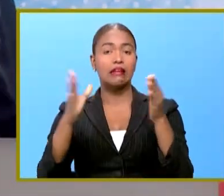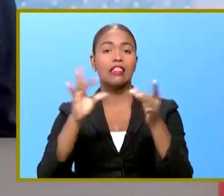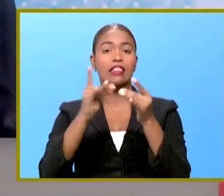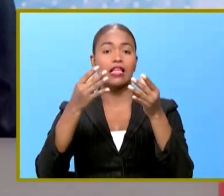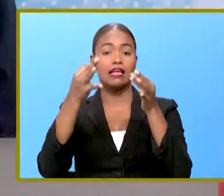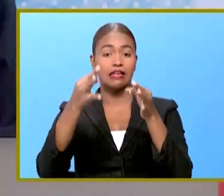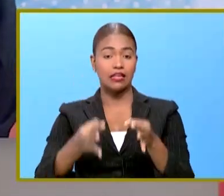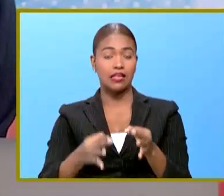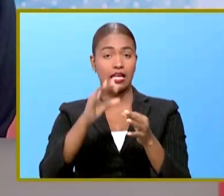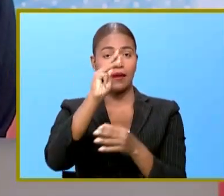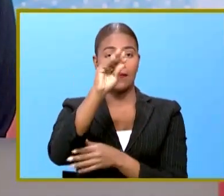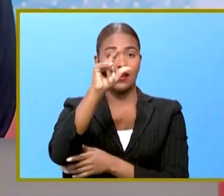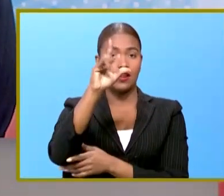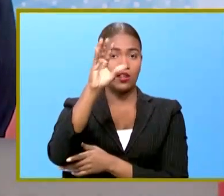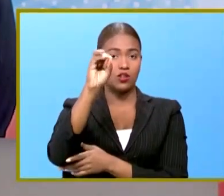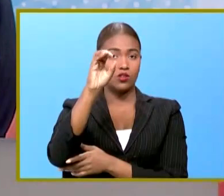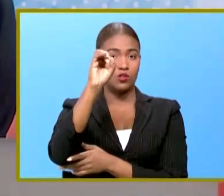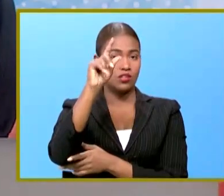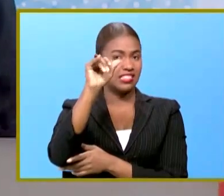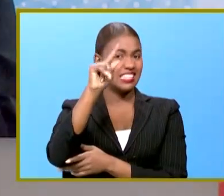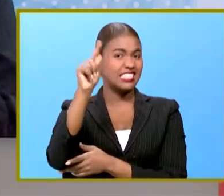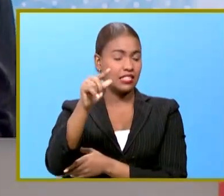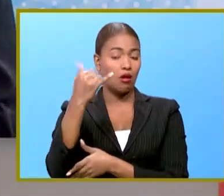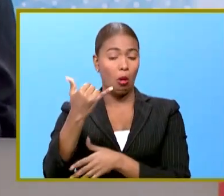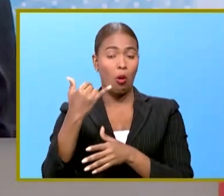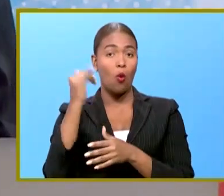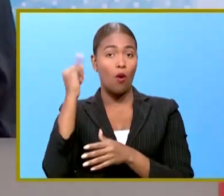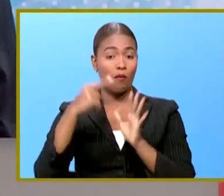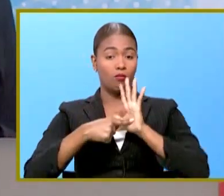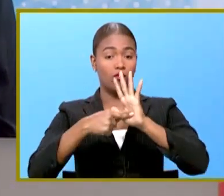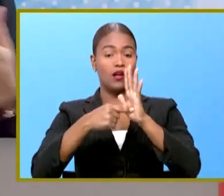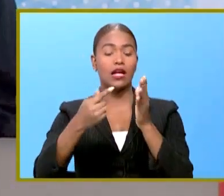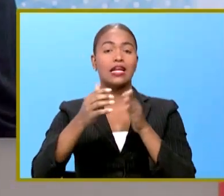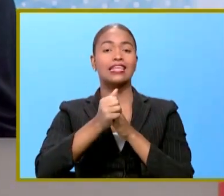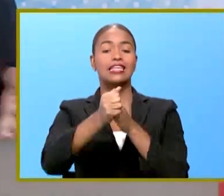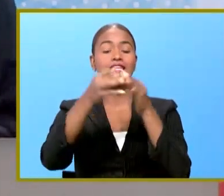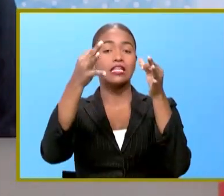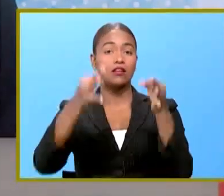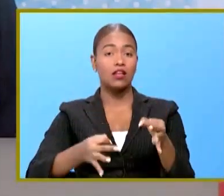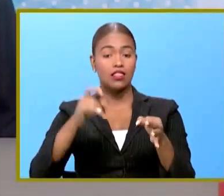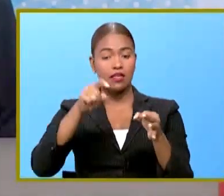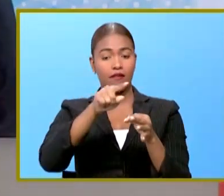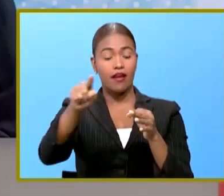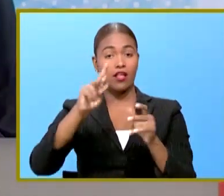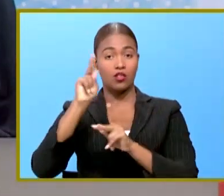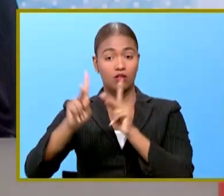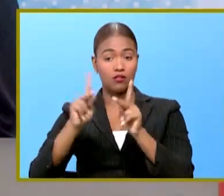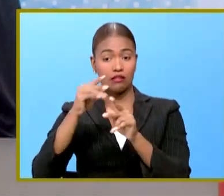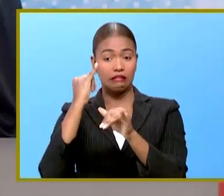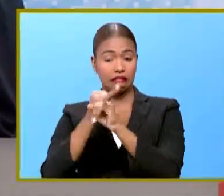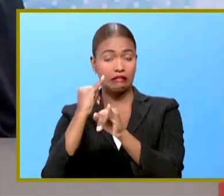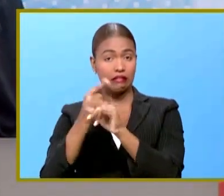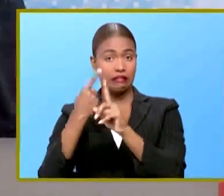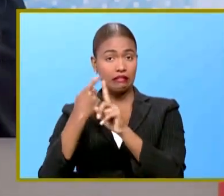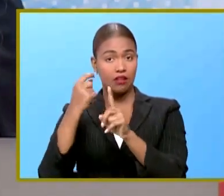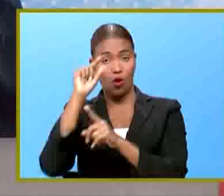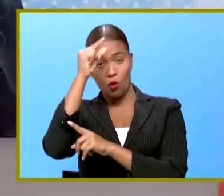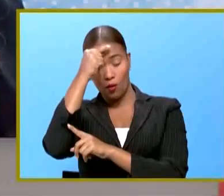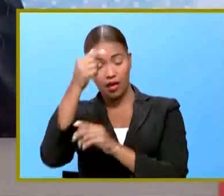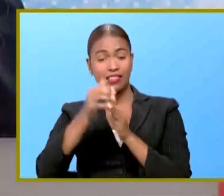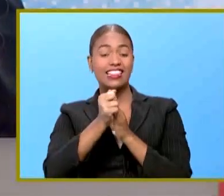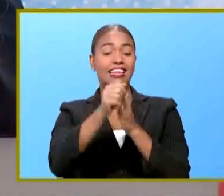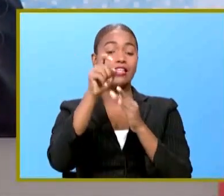de ética Milagros Ortiz Bosch presentó este jueves el manual de ética por lo que tendrán que regirse todos los funcionarios y